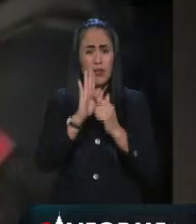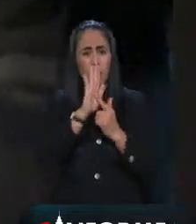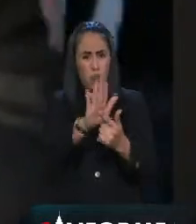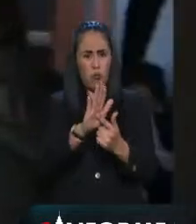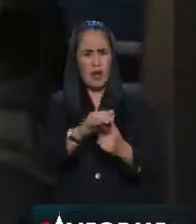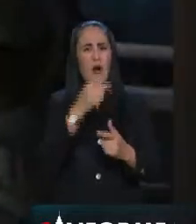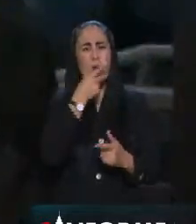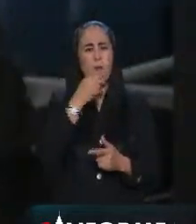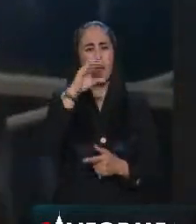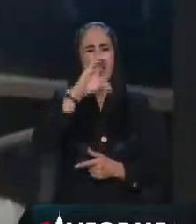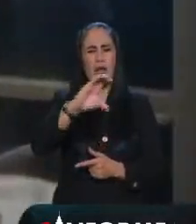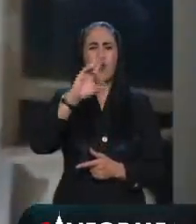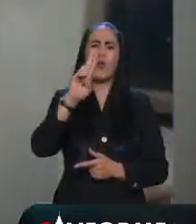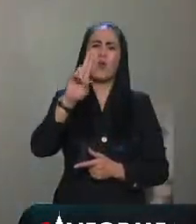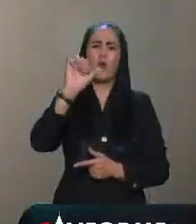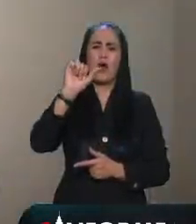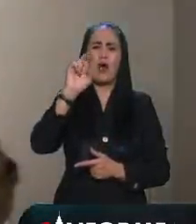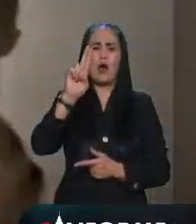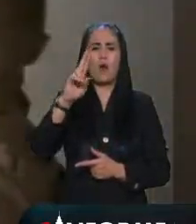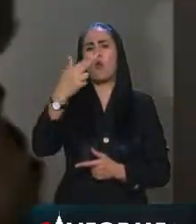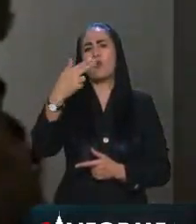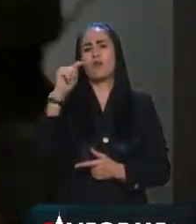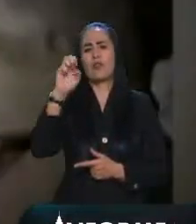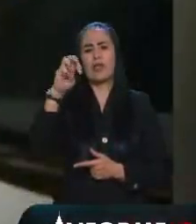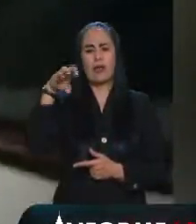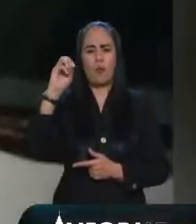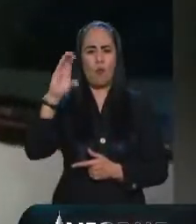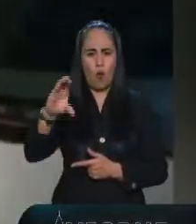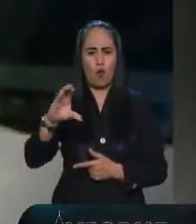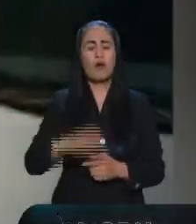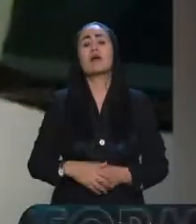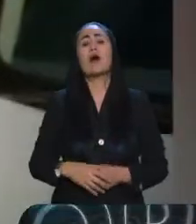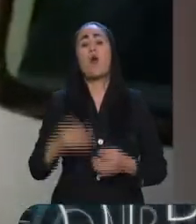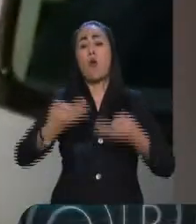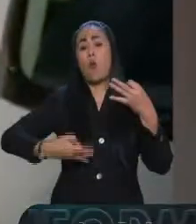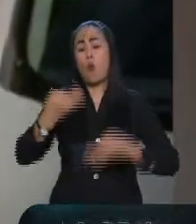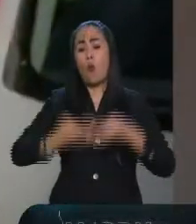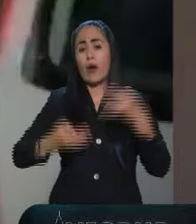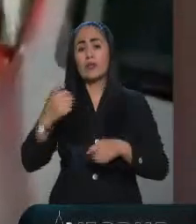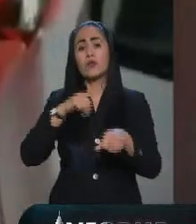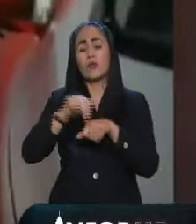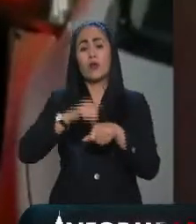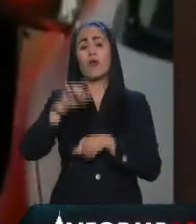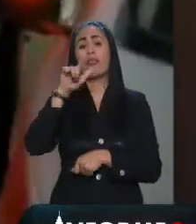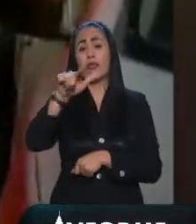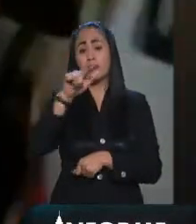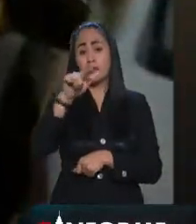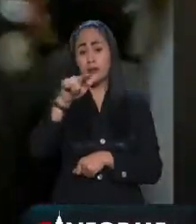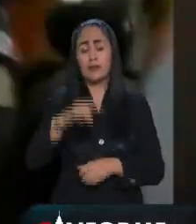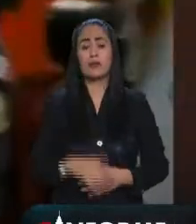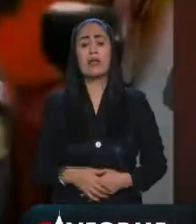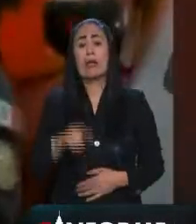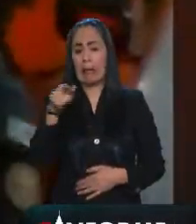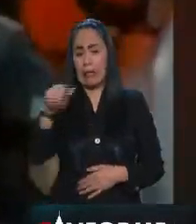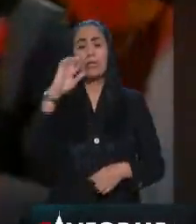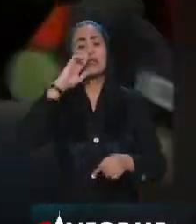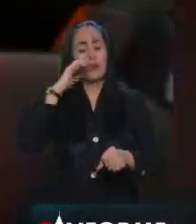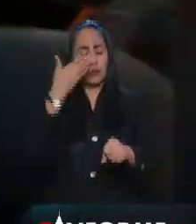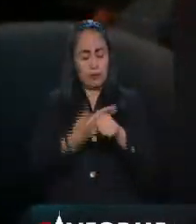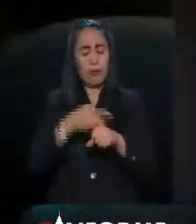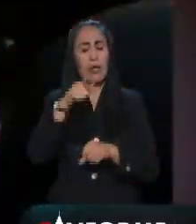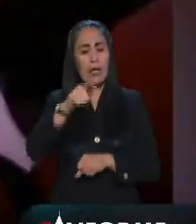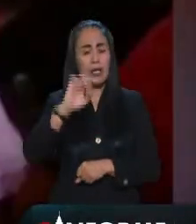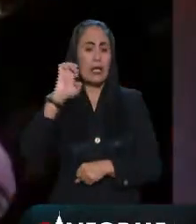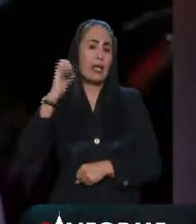acreditar ante el juez de control del juzgado décimo séptimo del sistema penal tradicional la responsabilidad del ex líder